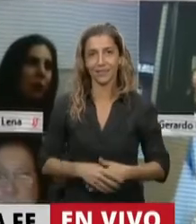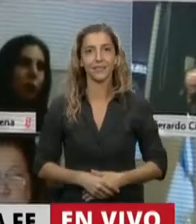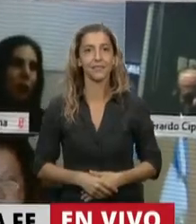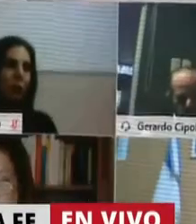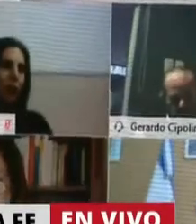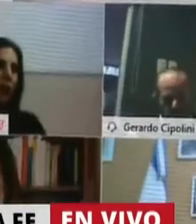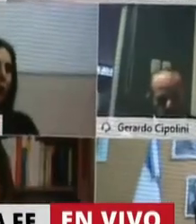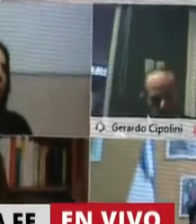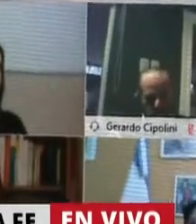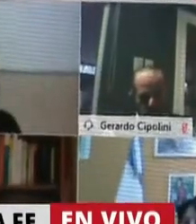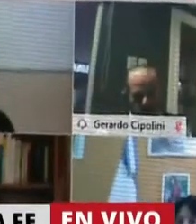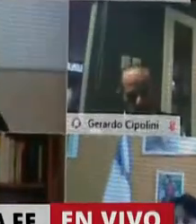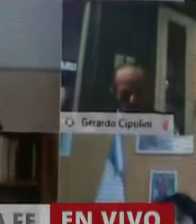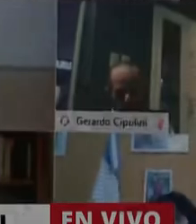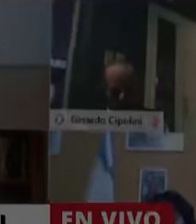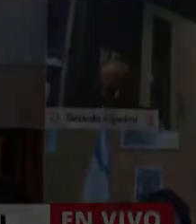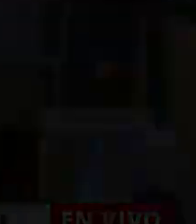Gracias, diputado Luis Contigiani.